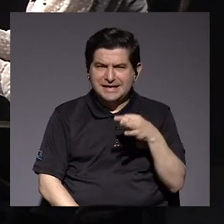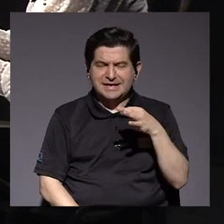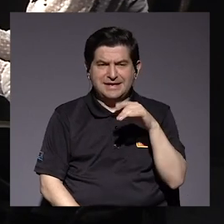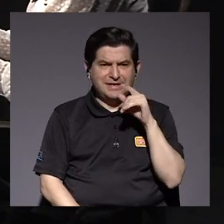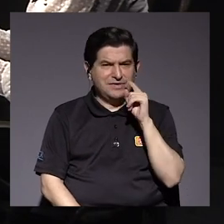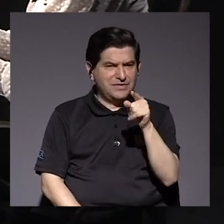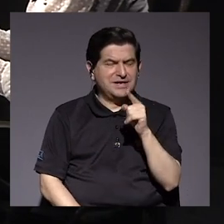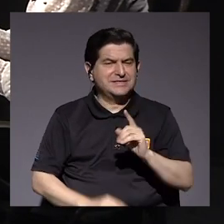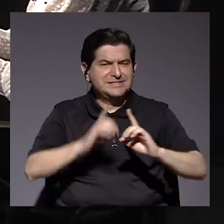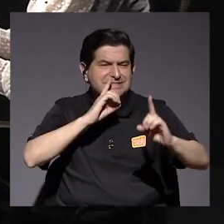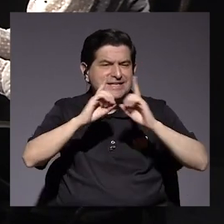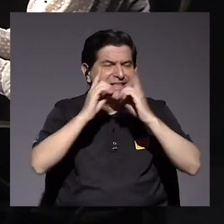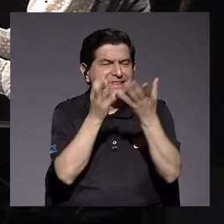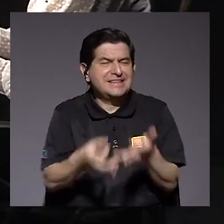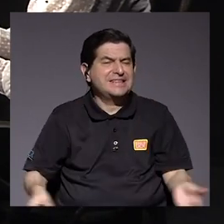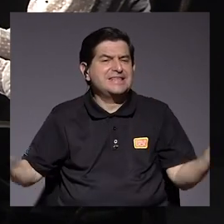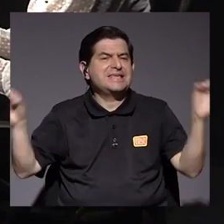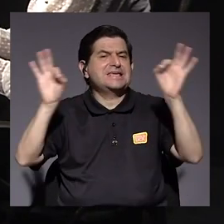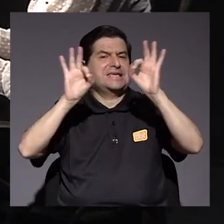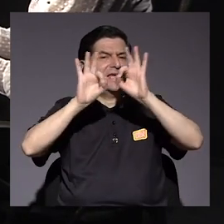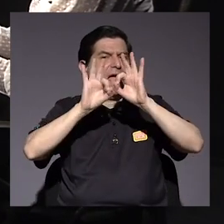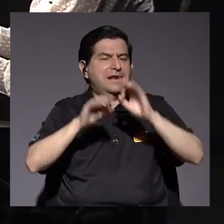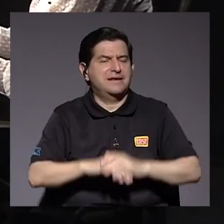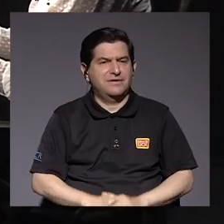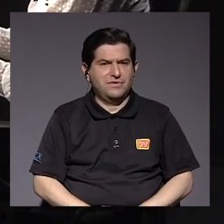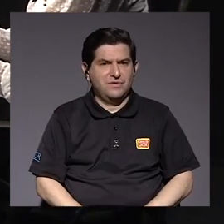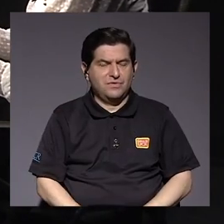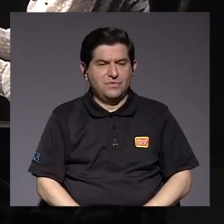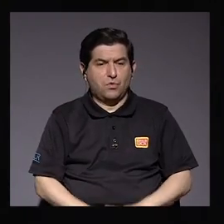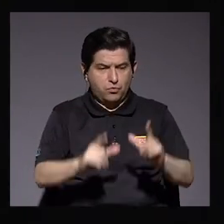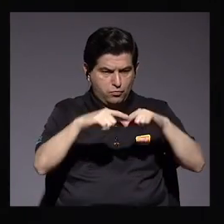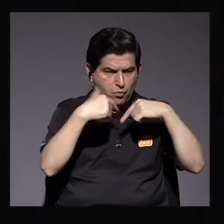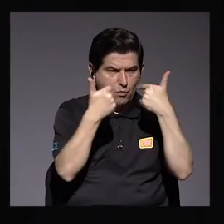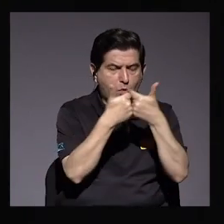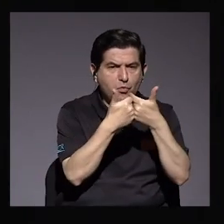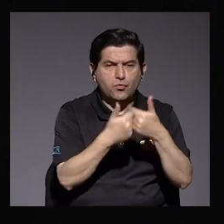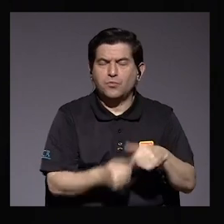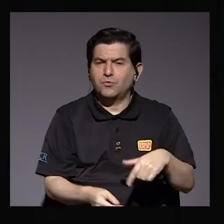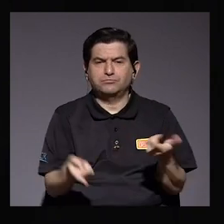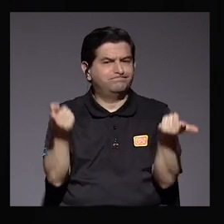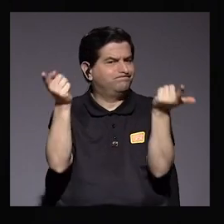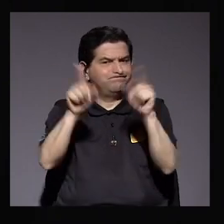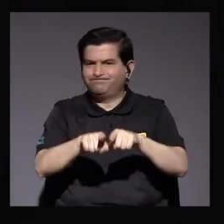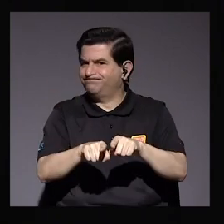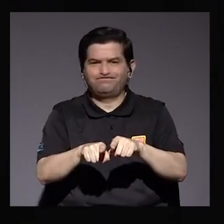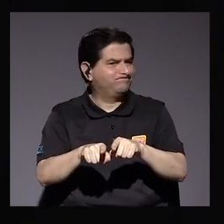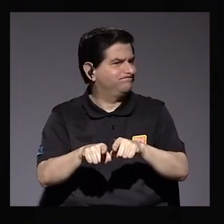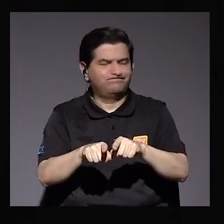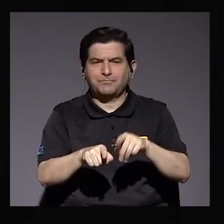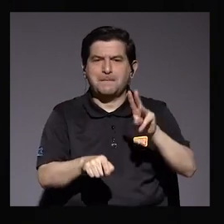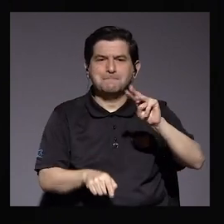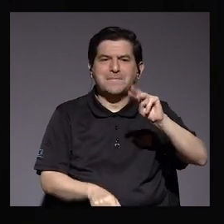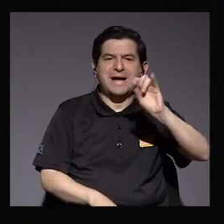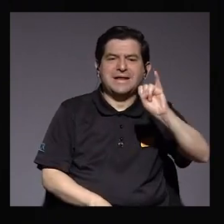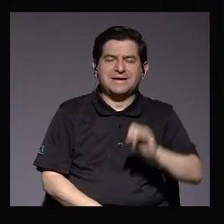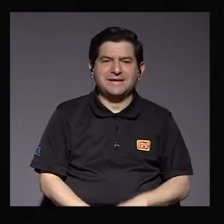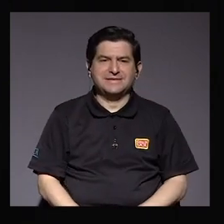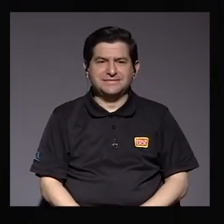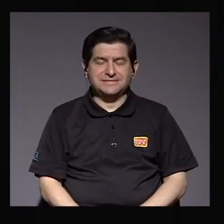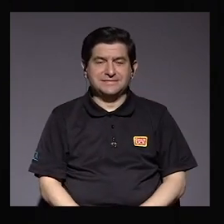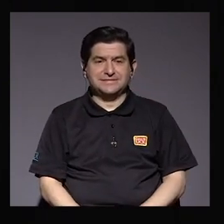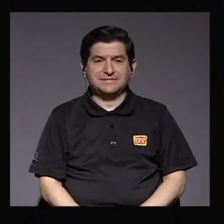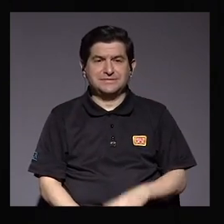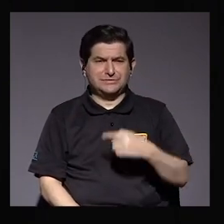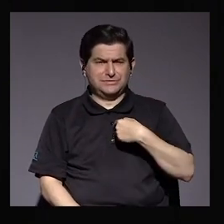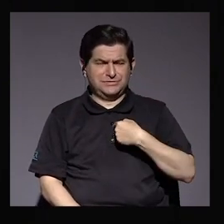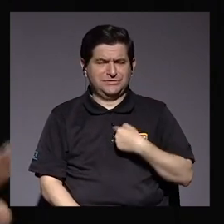en ese diálogo tan importante, por lo menos, el verse en bloque no fue así, Marínez. ¿Cuál es la versión auténtica que